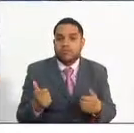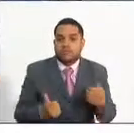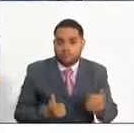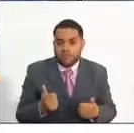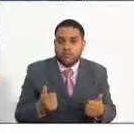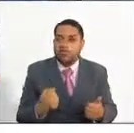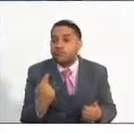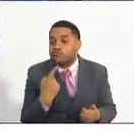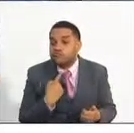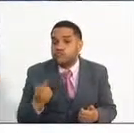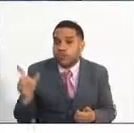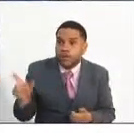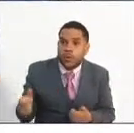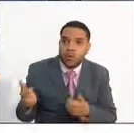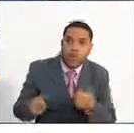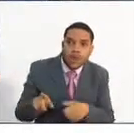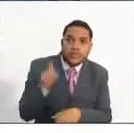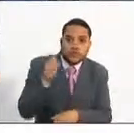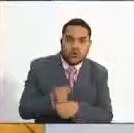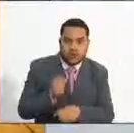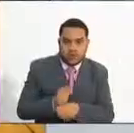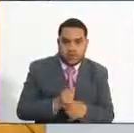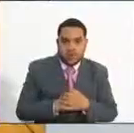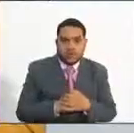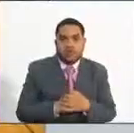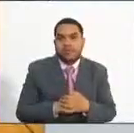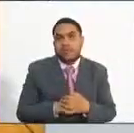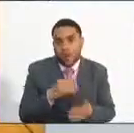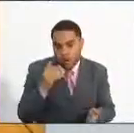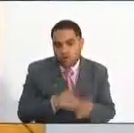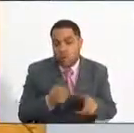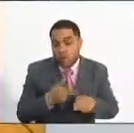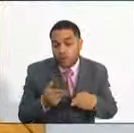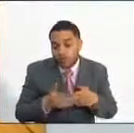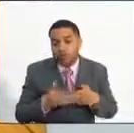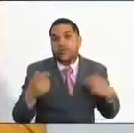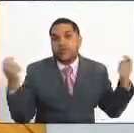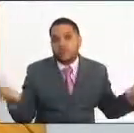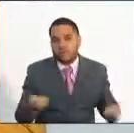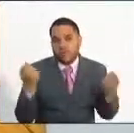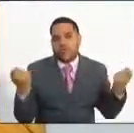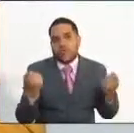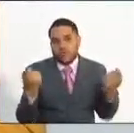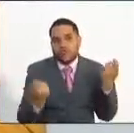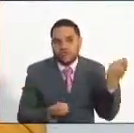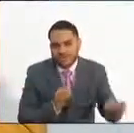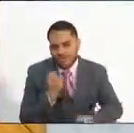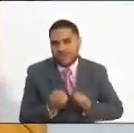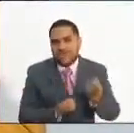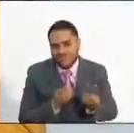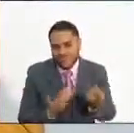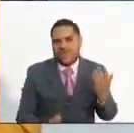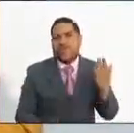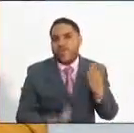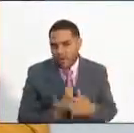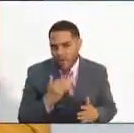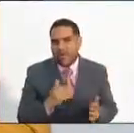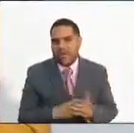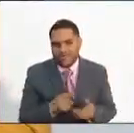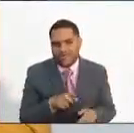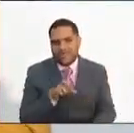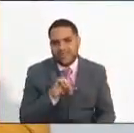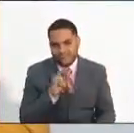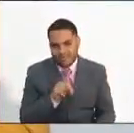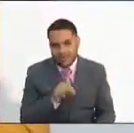preferencia. Entonces, iniciamos nuevamente la etapa de venta de PINs e inscripciones y se puede utilizar nuevamente el PIN que ya había sido